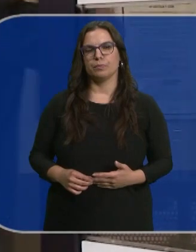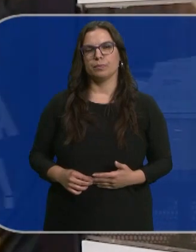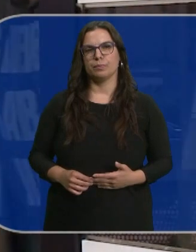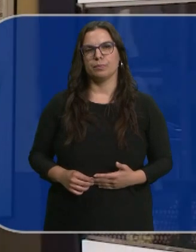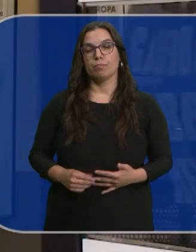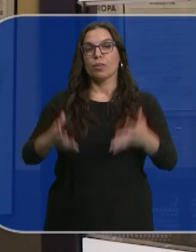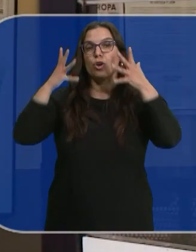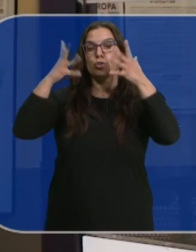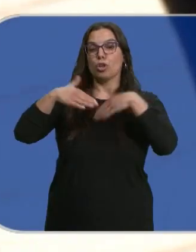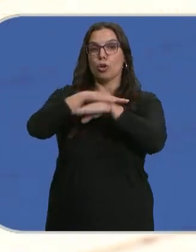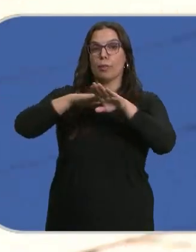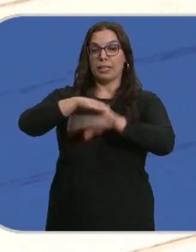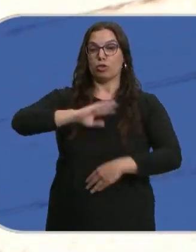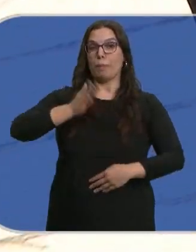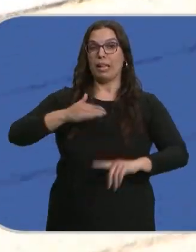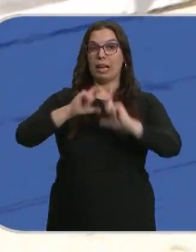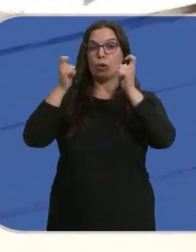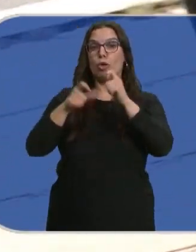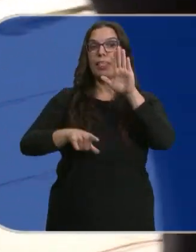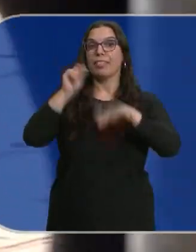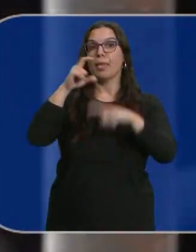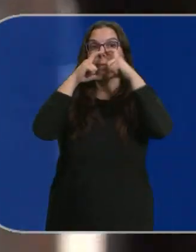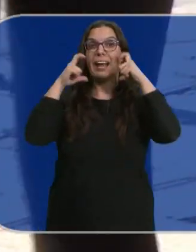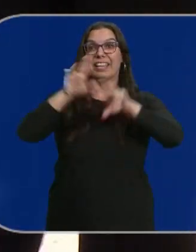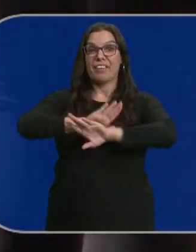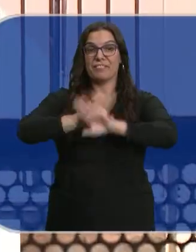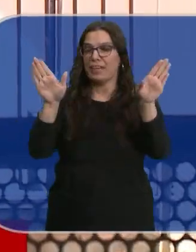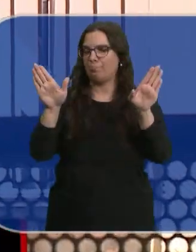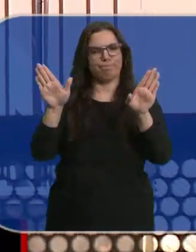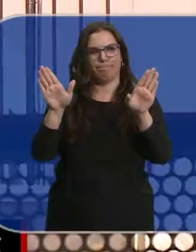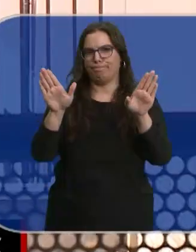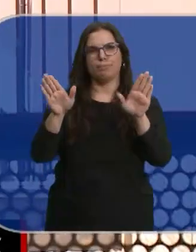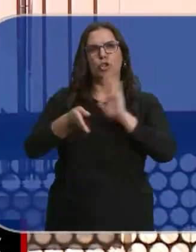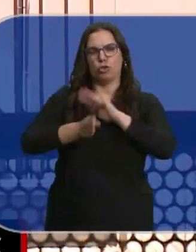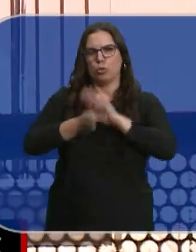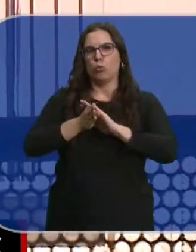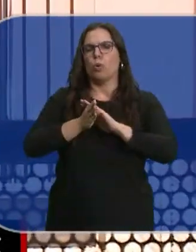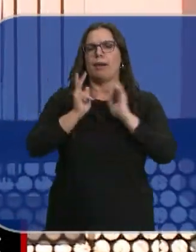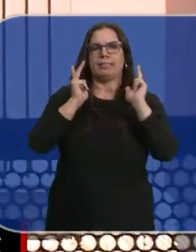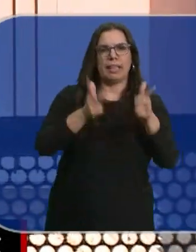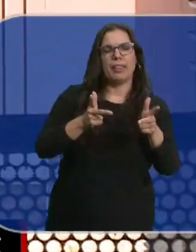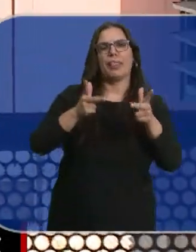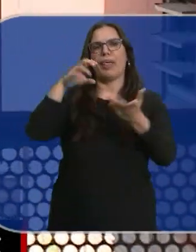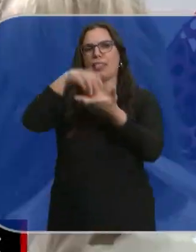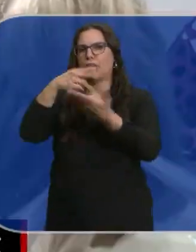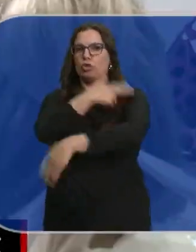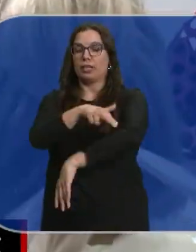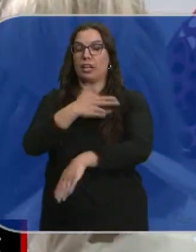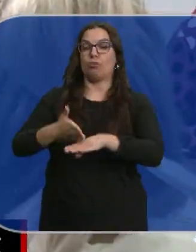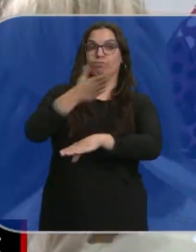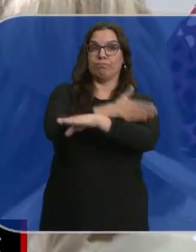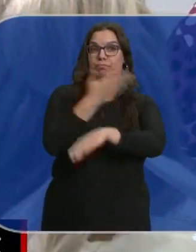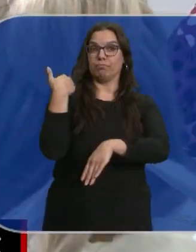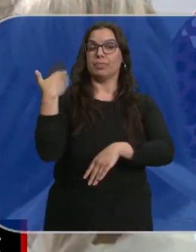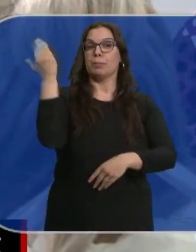El Consejo de Ministros no eliminará mañana el uso obligatorio de las mascarillas en residencias y centros sanitarios. La decisión se consensuó con las comunidades